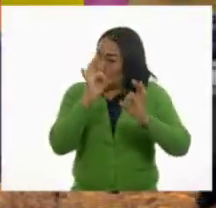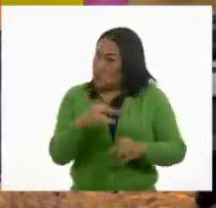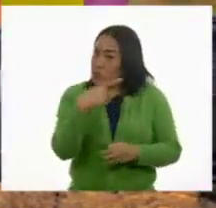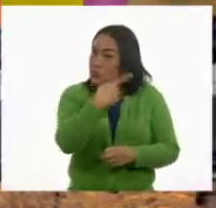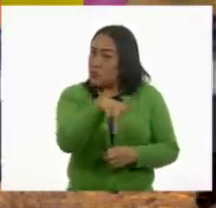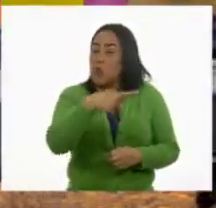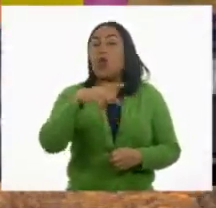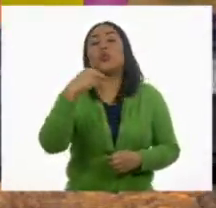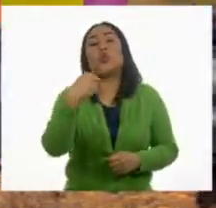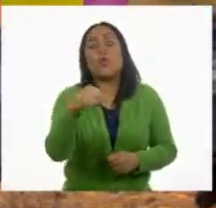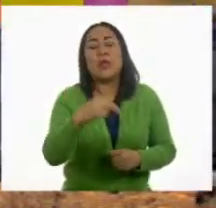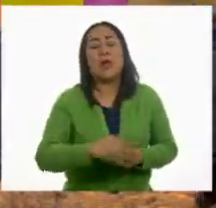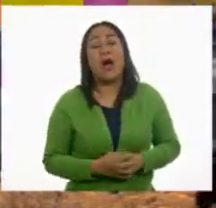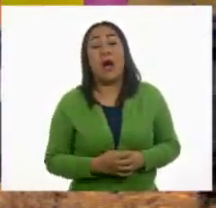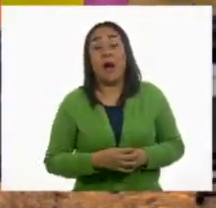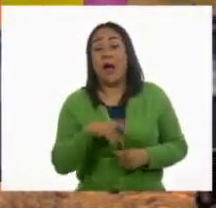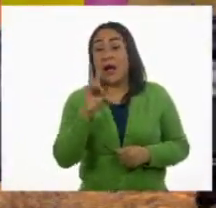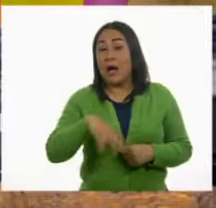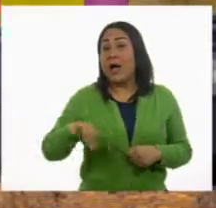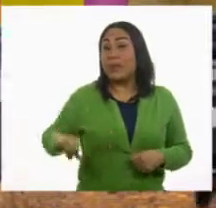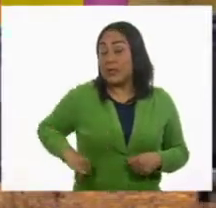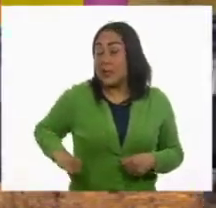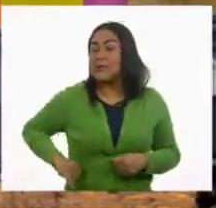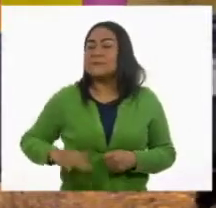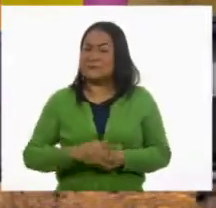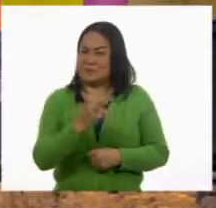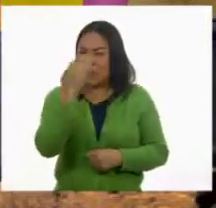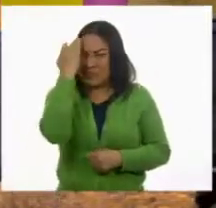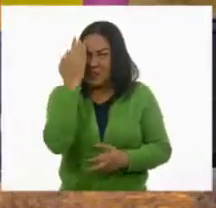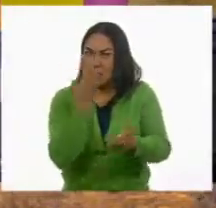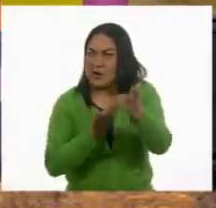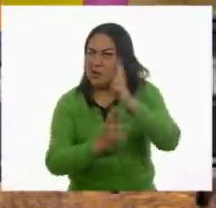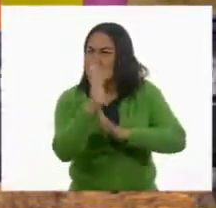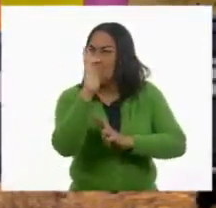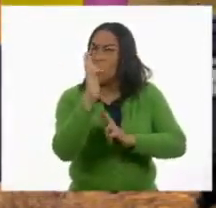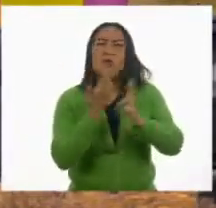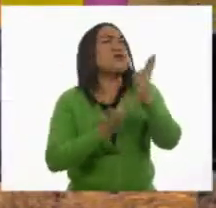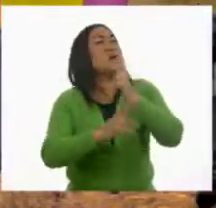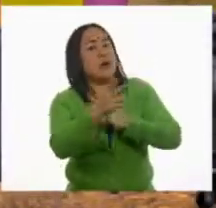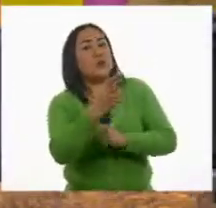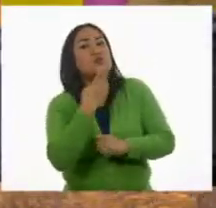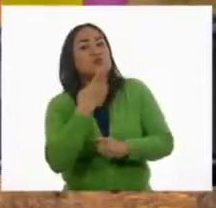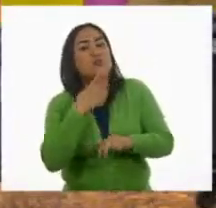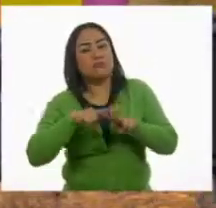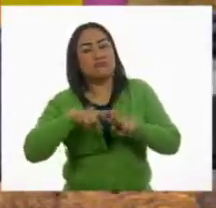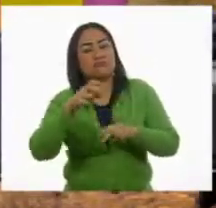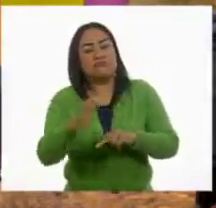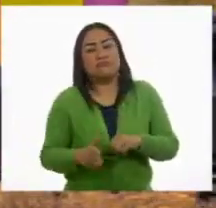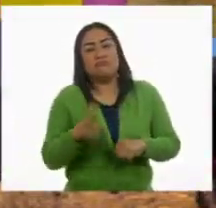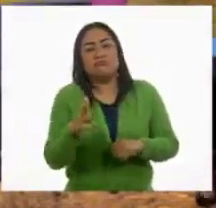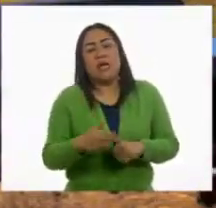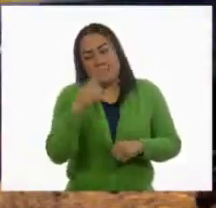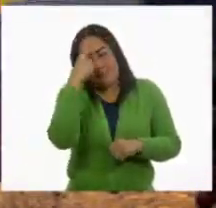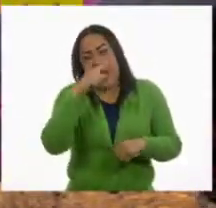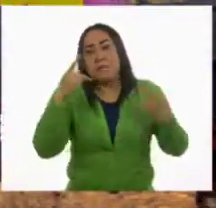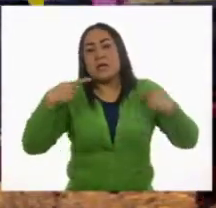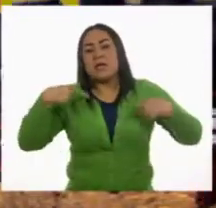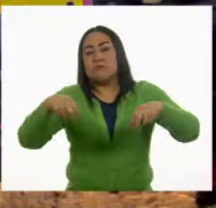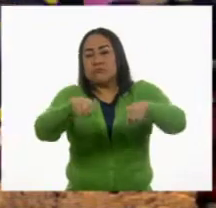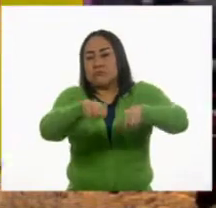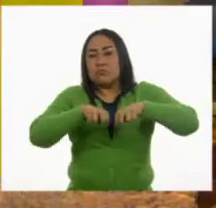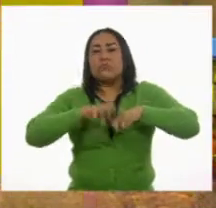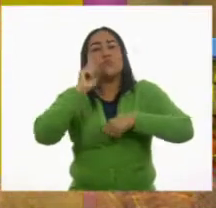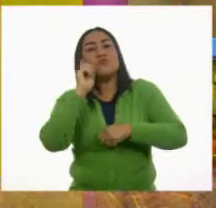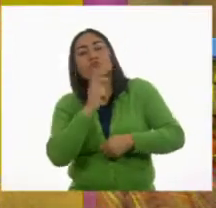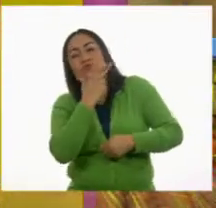qué interesante. Y bueno, entonces en la Revolución se utilizaba el ferrocarril para transportar a las mujeres y hombres que estaban